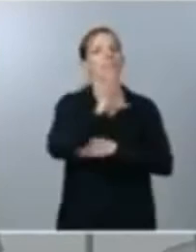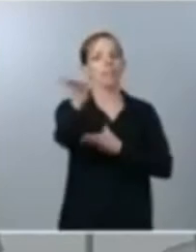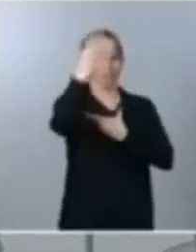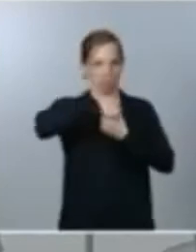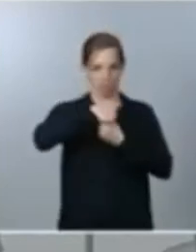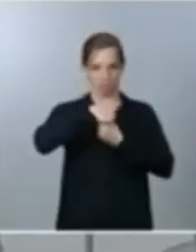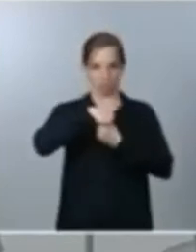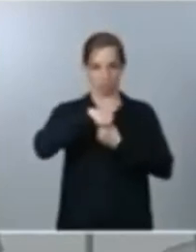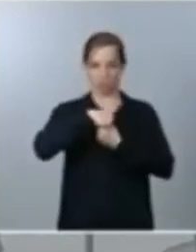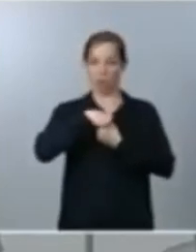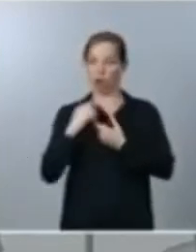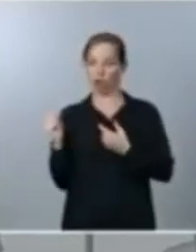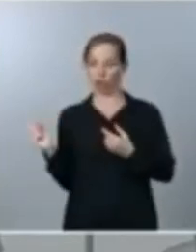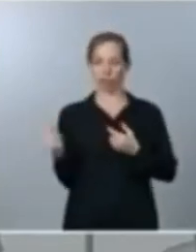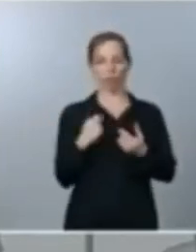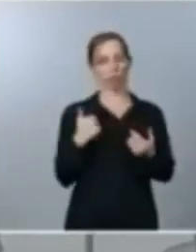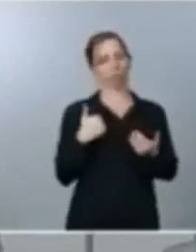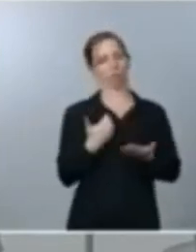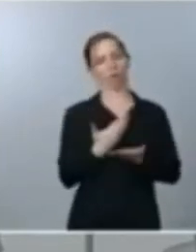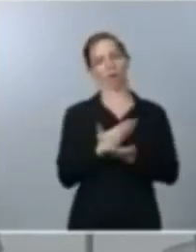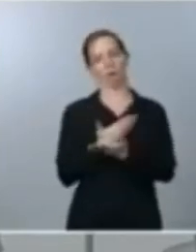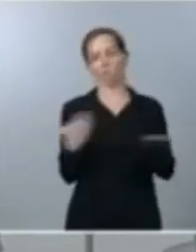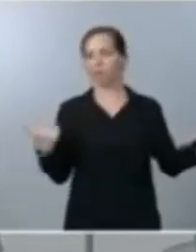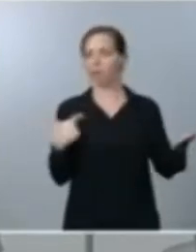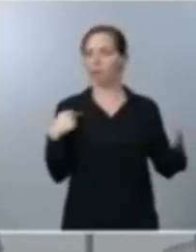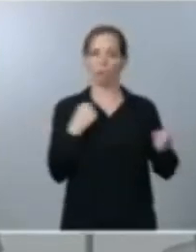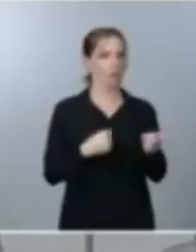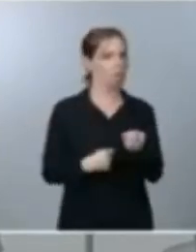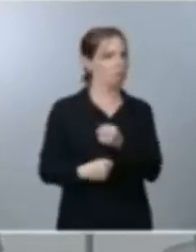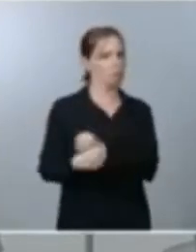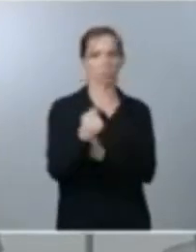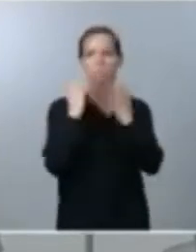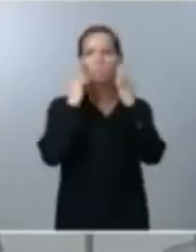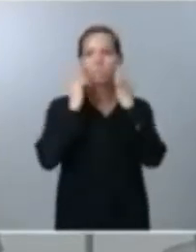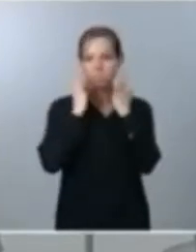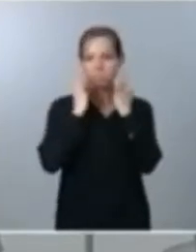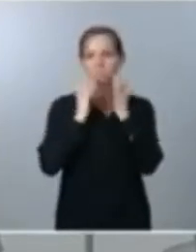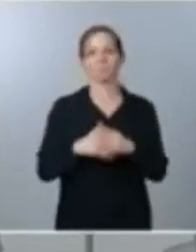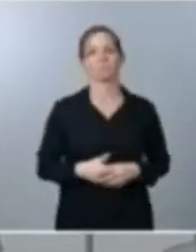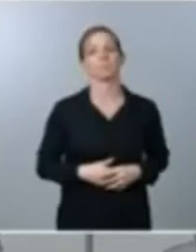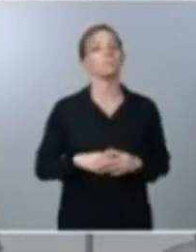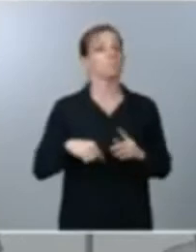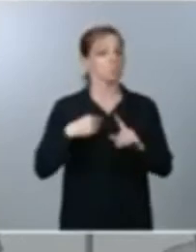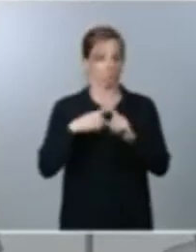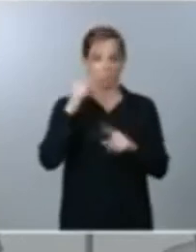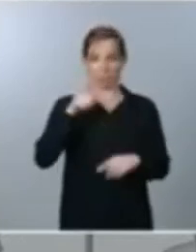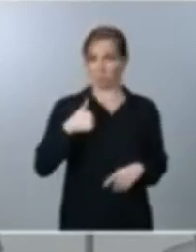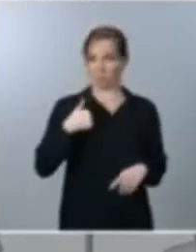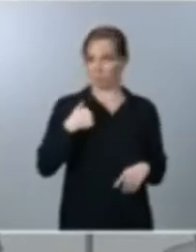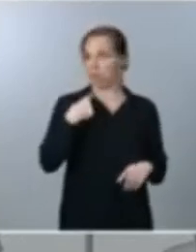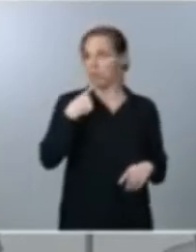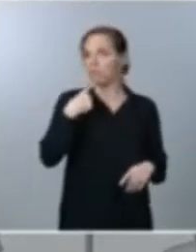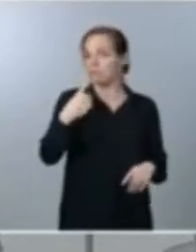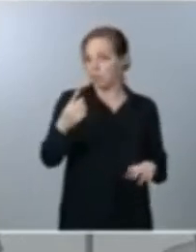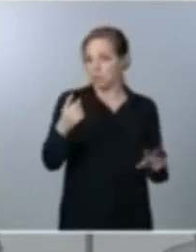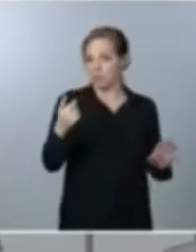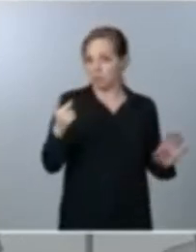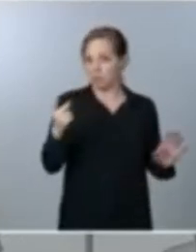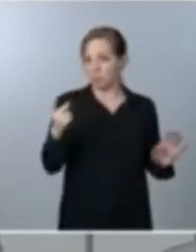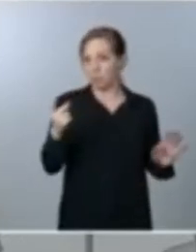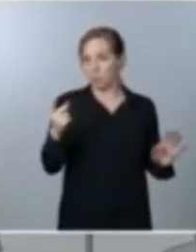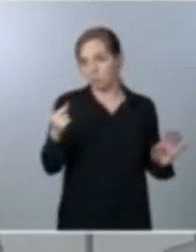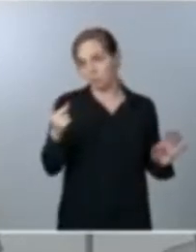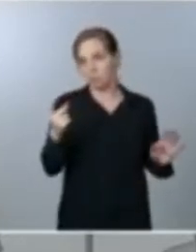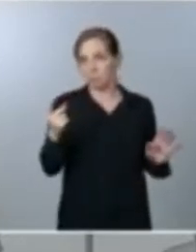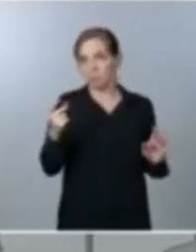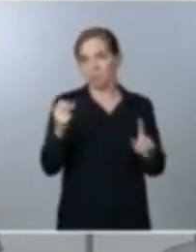confianza y mi total empatía es más les diría que desde el punto de vista más de lo que yo pueda